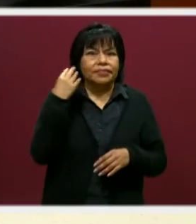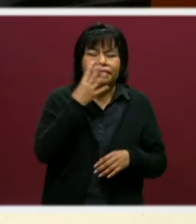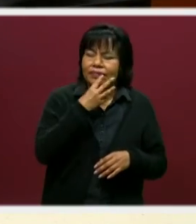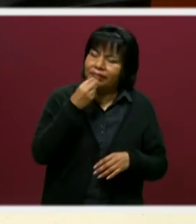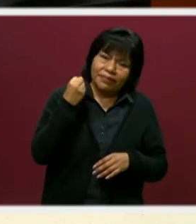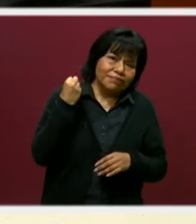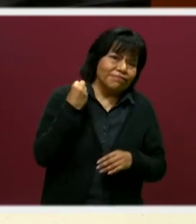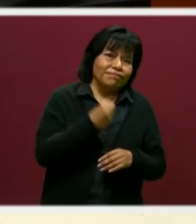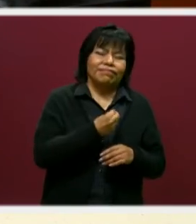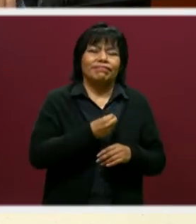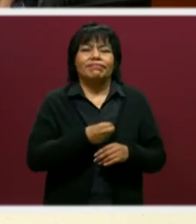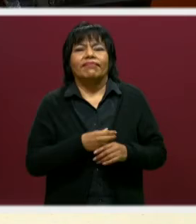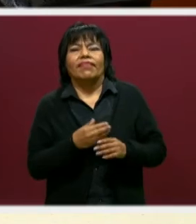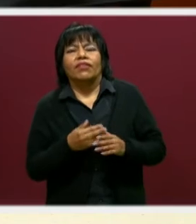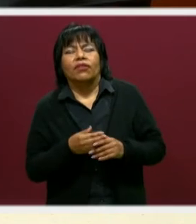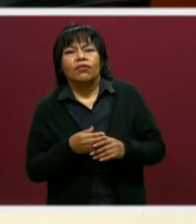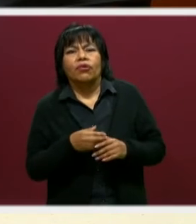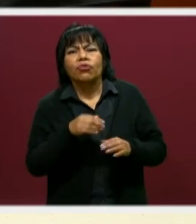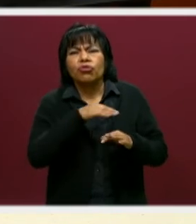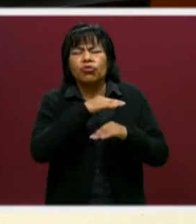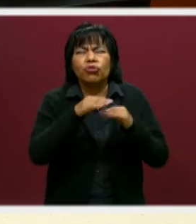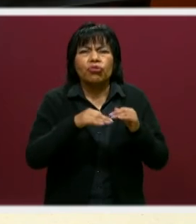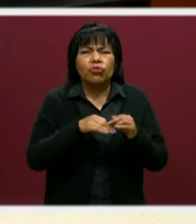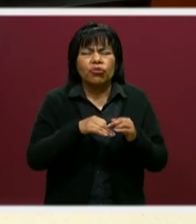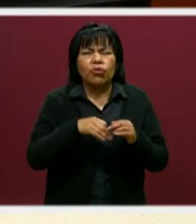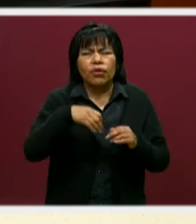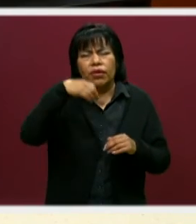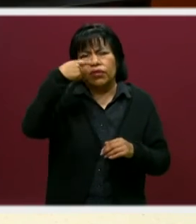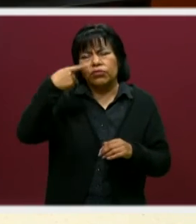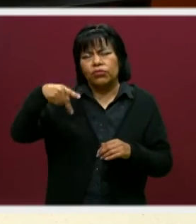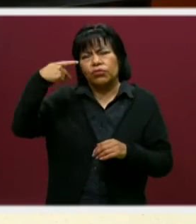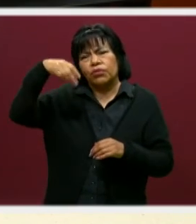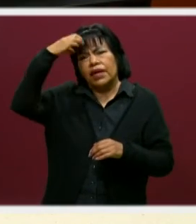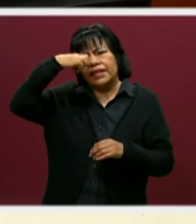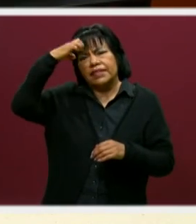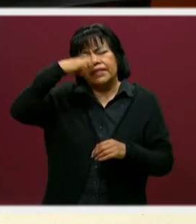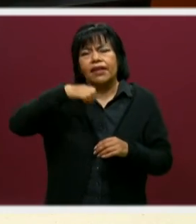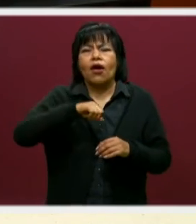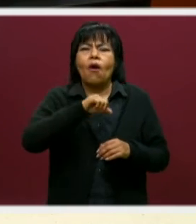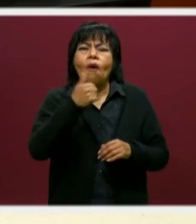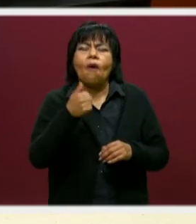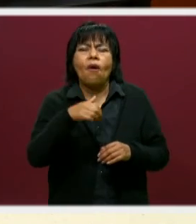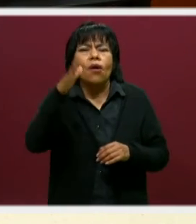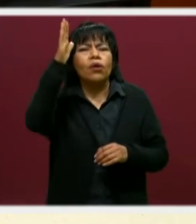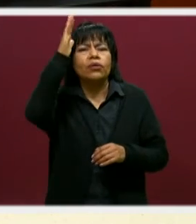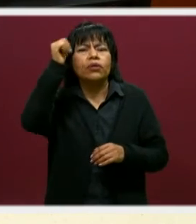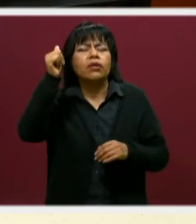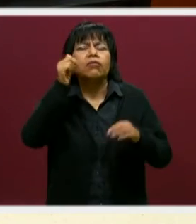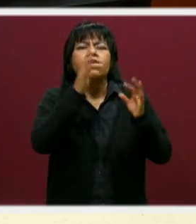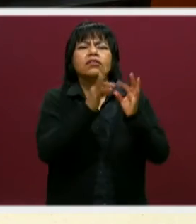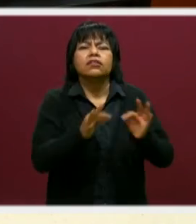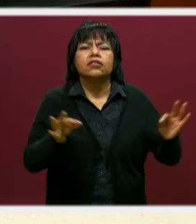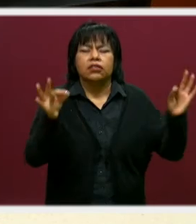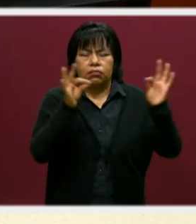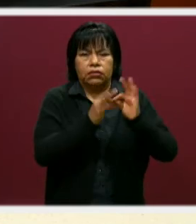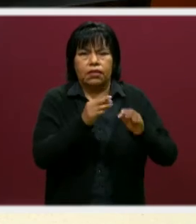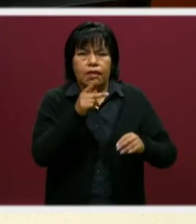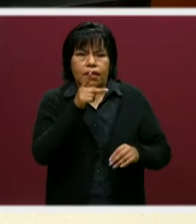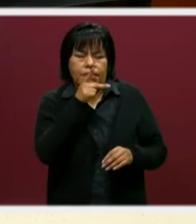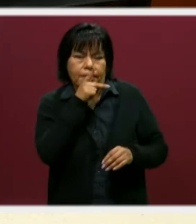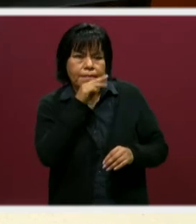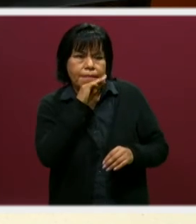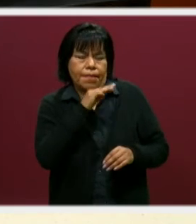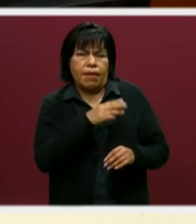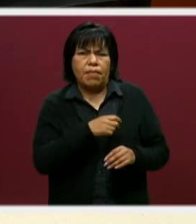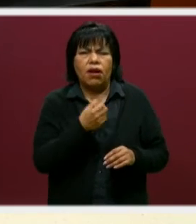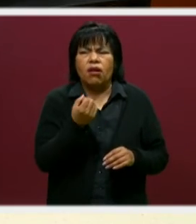testimonios y lo que ustedes nos cuentan, porque además, bueno, otro de los conceptos que nos importan mucho a los padres de familia